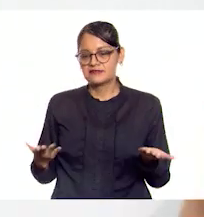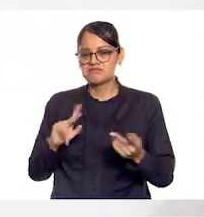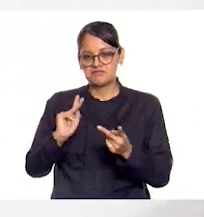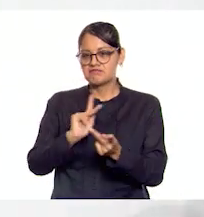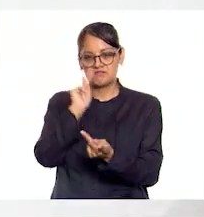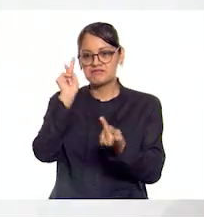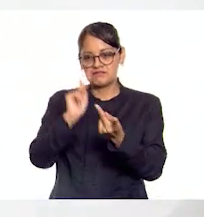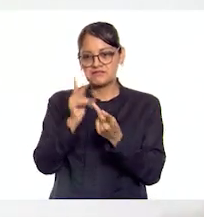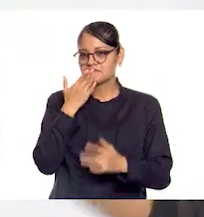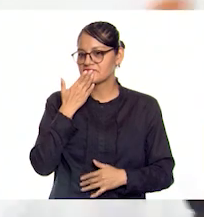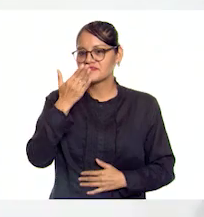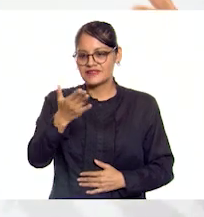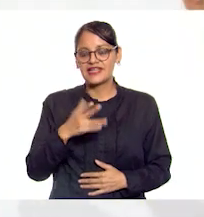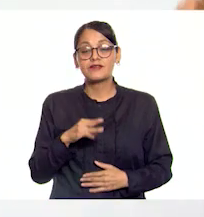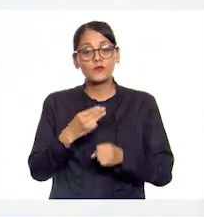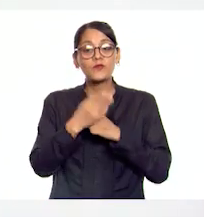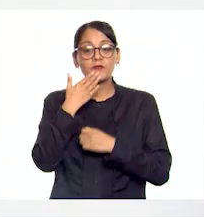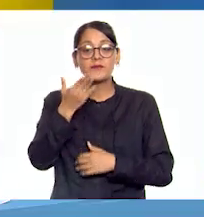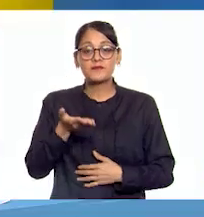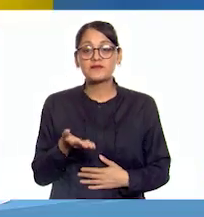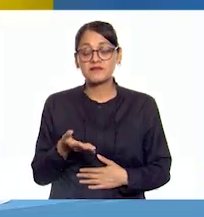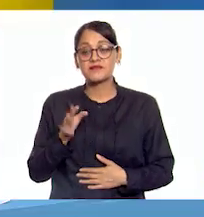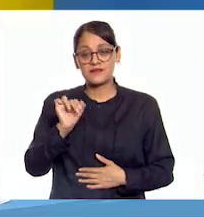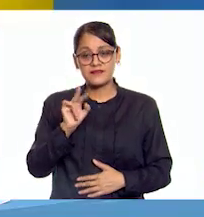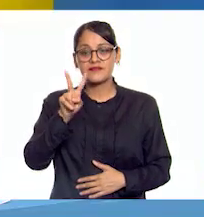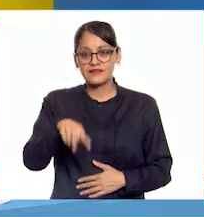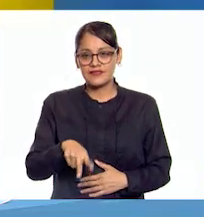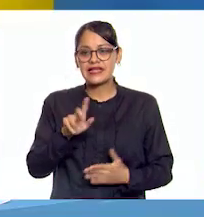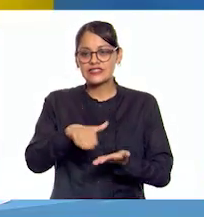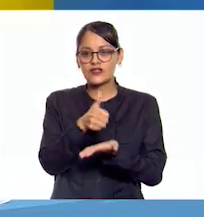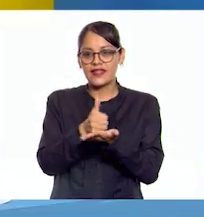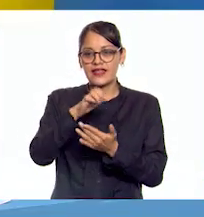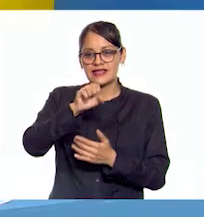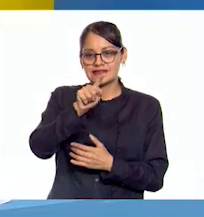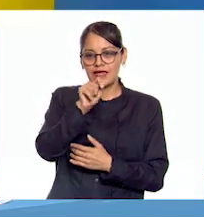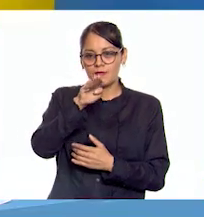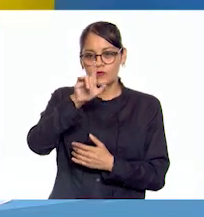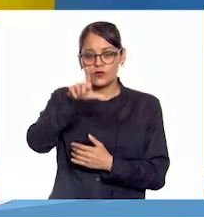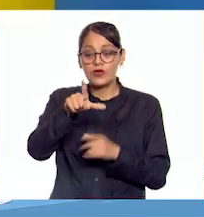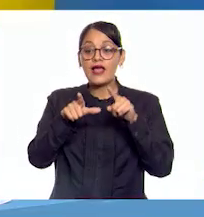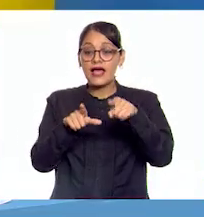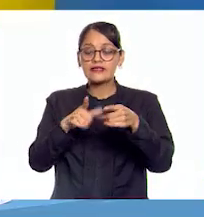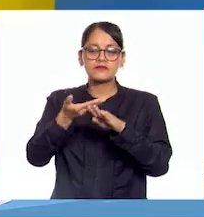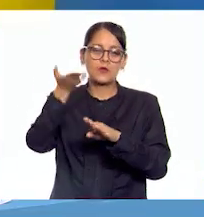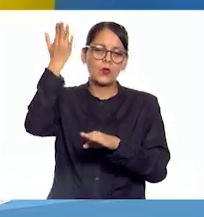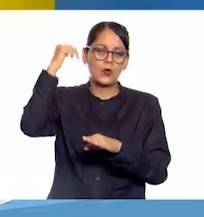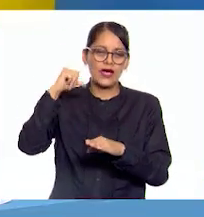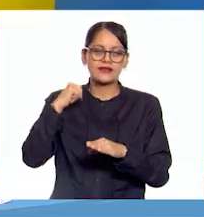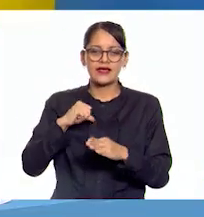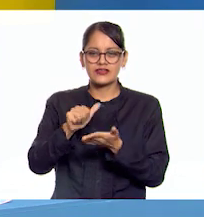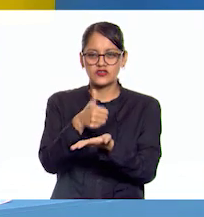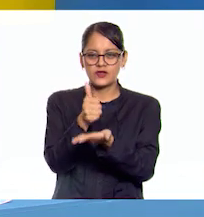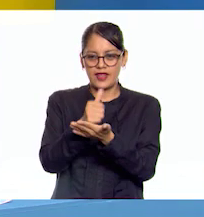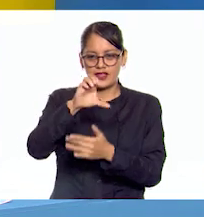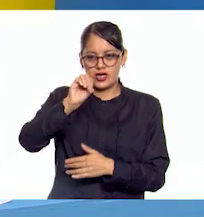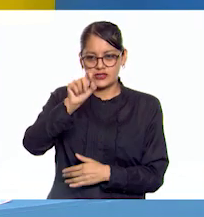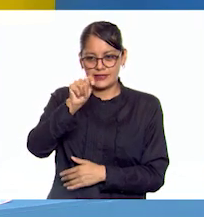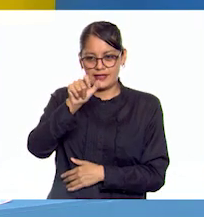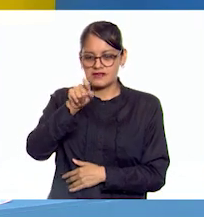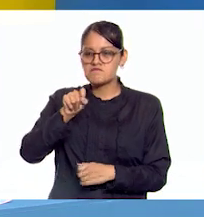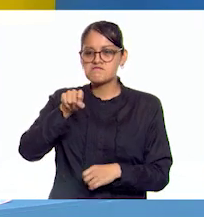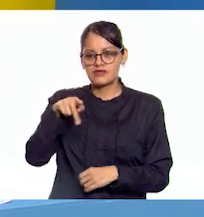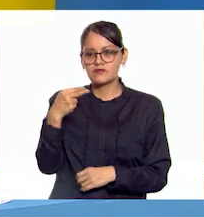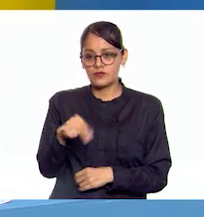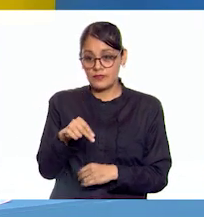Perfecto. Muy bien, Jenny. Efectivamente, la actual ciudad de Estambul fue la antigua ciudad de Constantinopla, una ciudad que